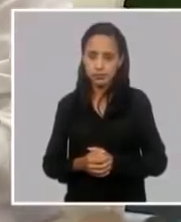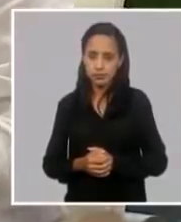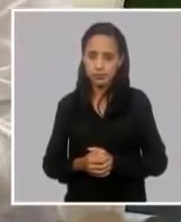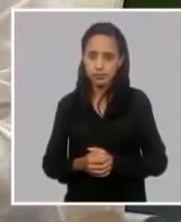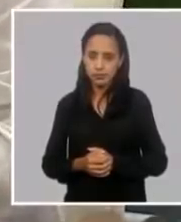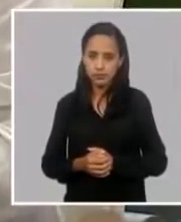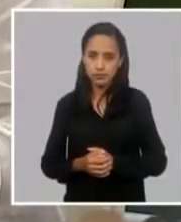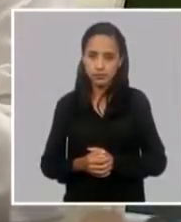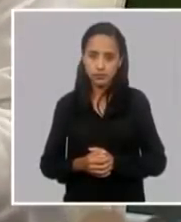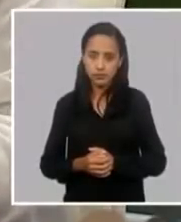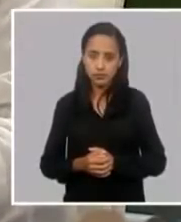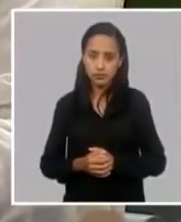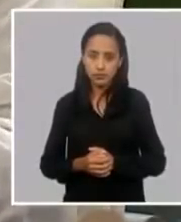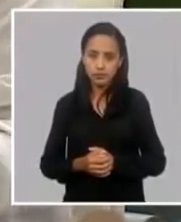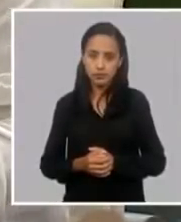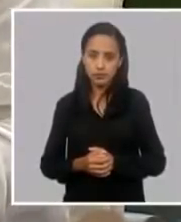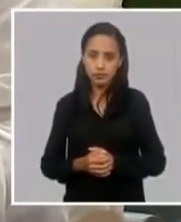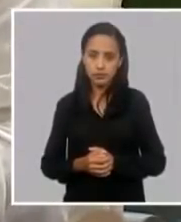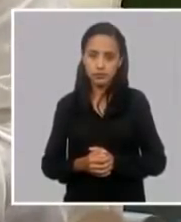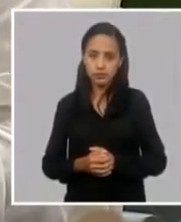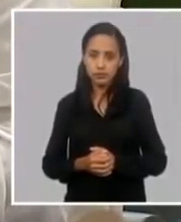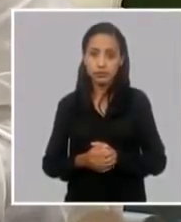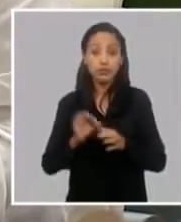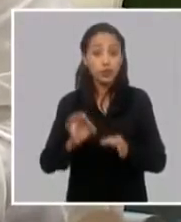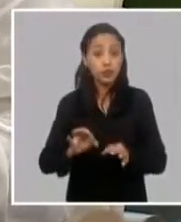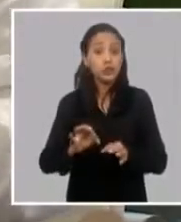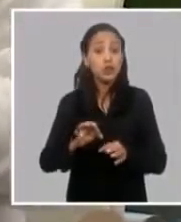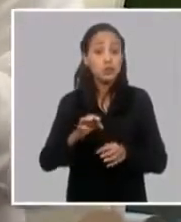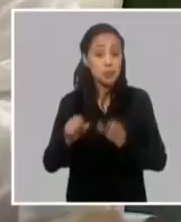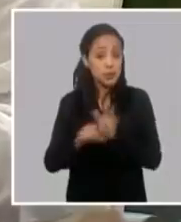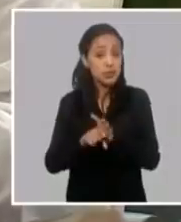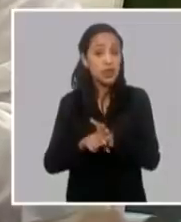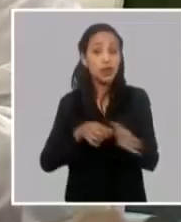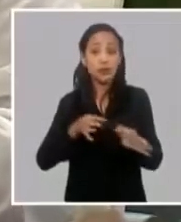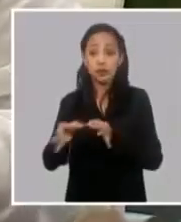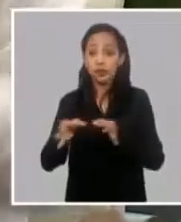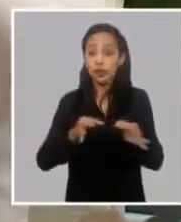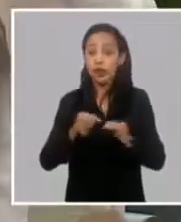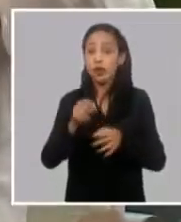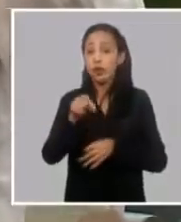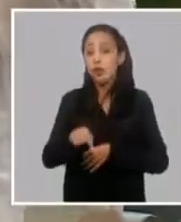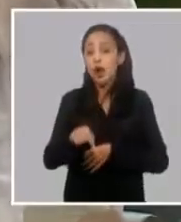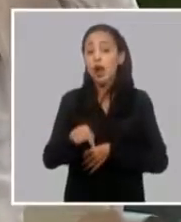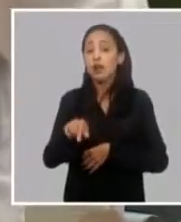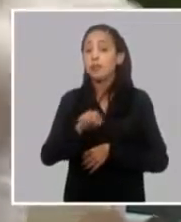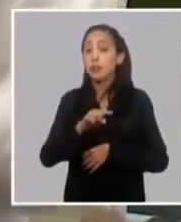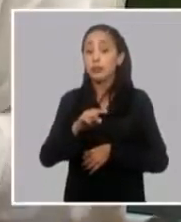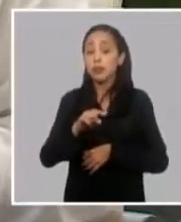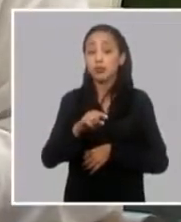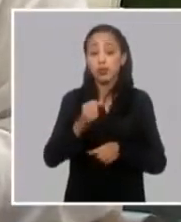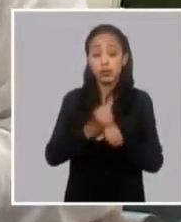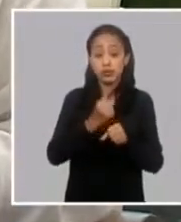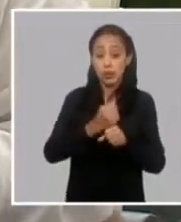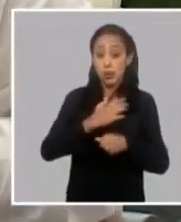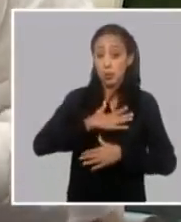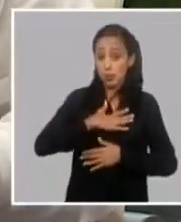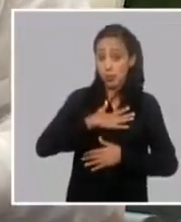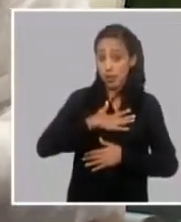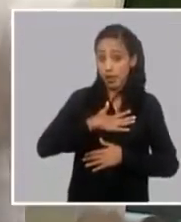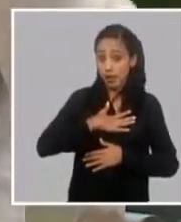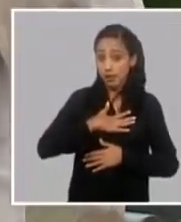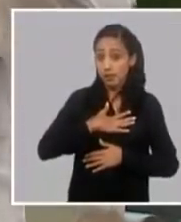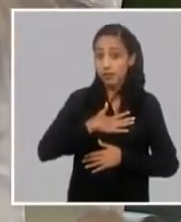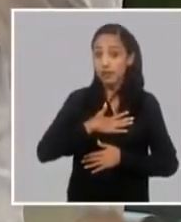ese concepto que tenemos en nuestro modelo de la separación de funciones entre la propiedad y la gestión